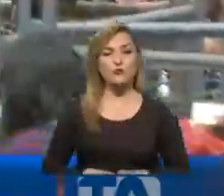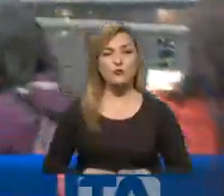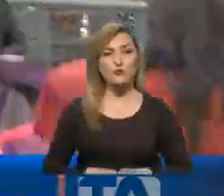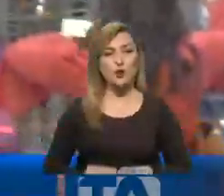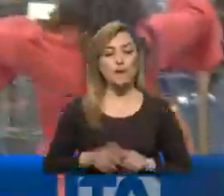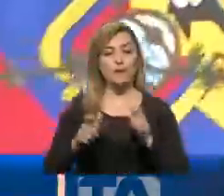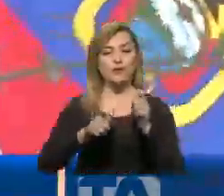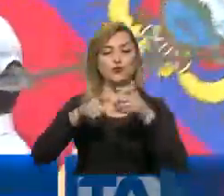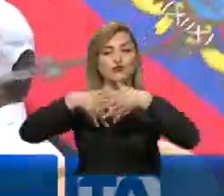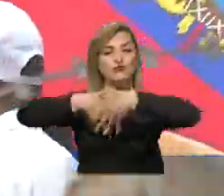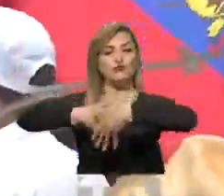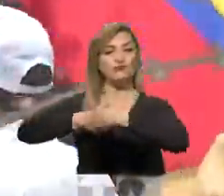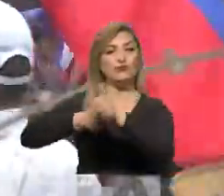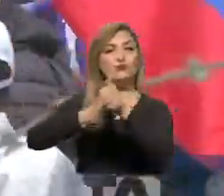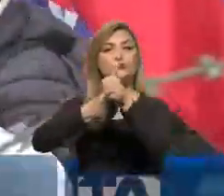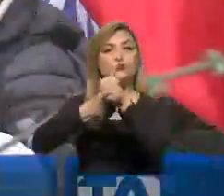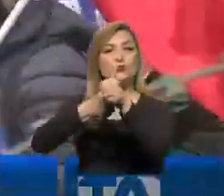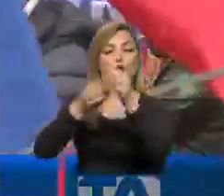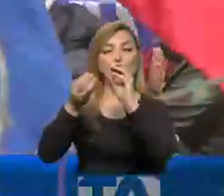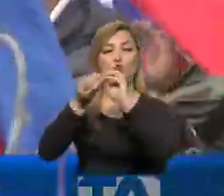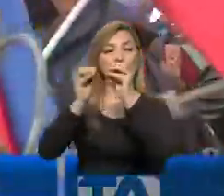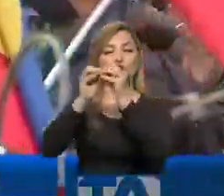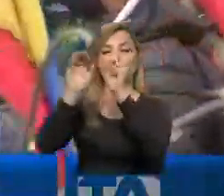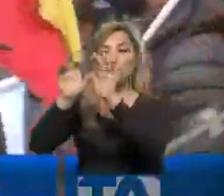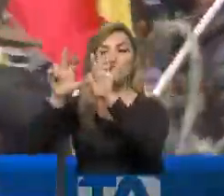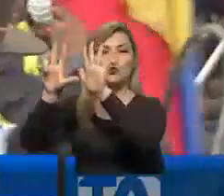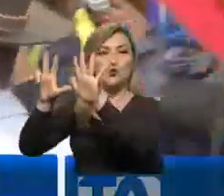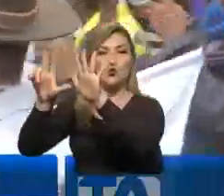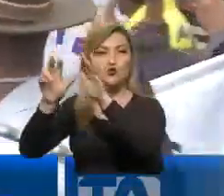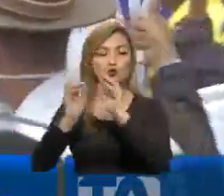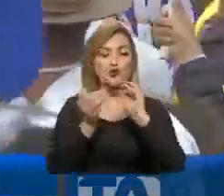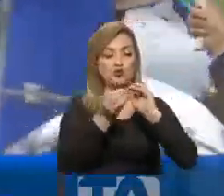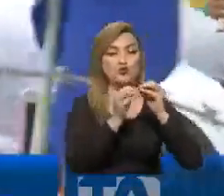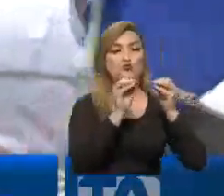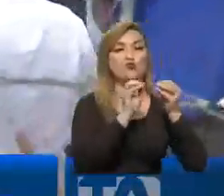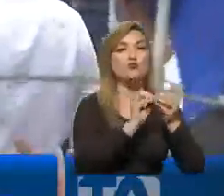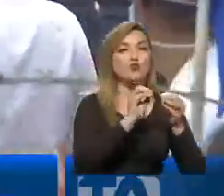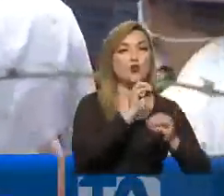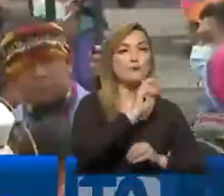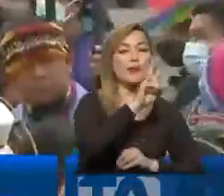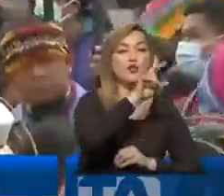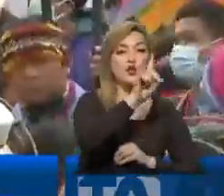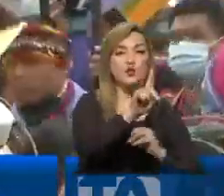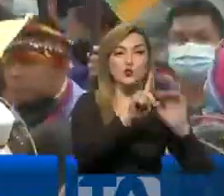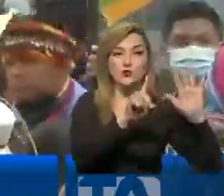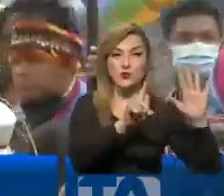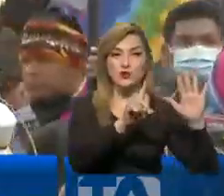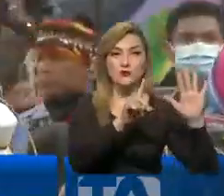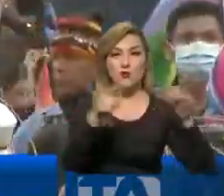Simpatizantes de Creo y Pachacútic no se enfrentaron. Fue una concentración pacífica y hasta festiva.